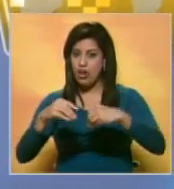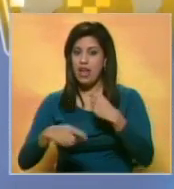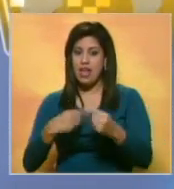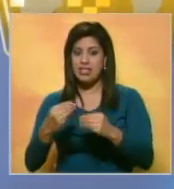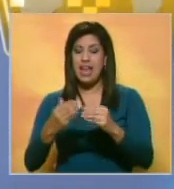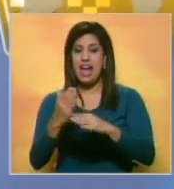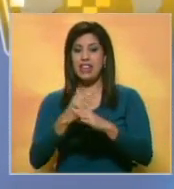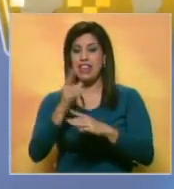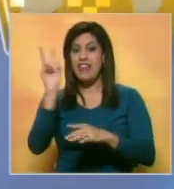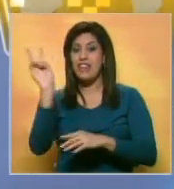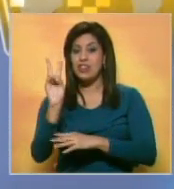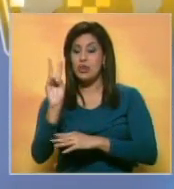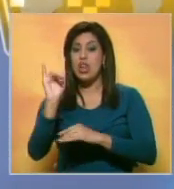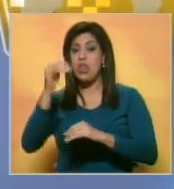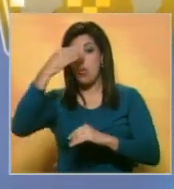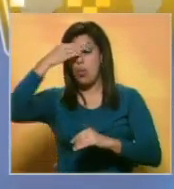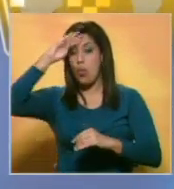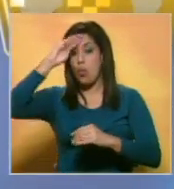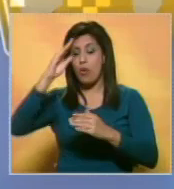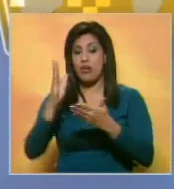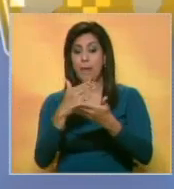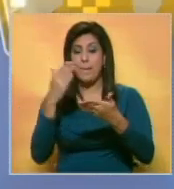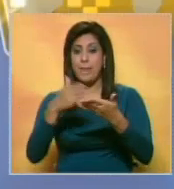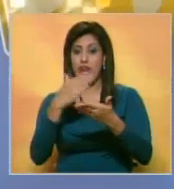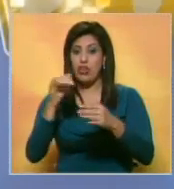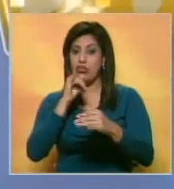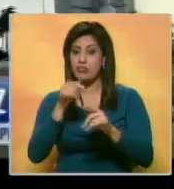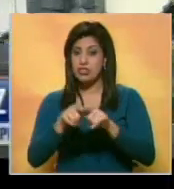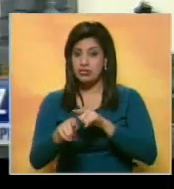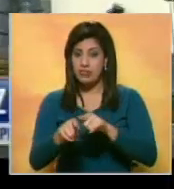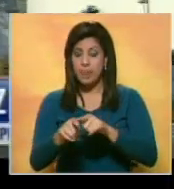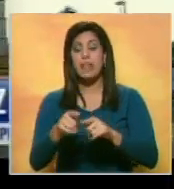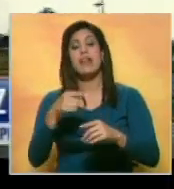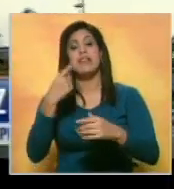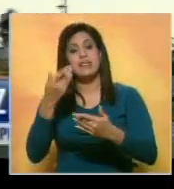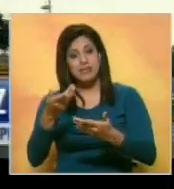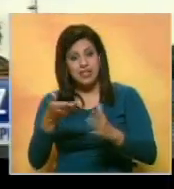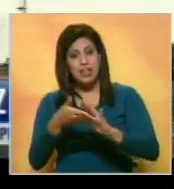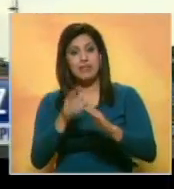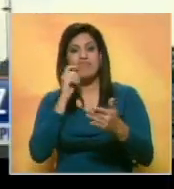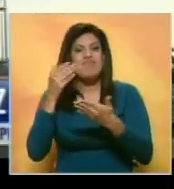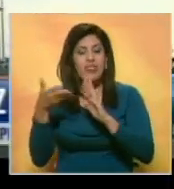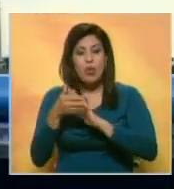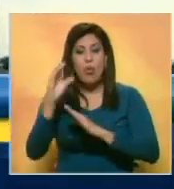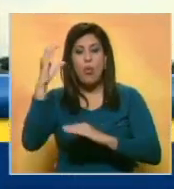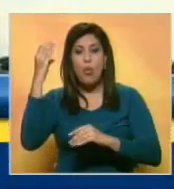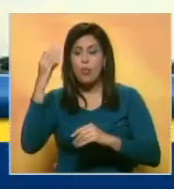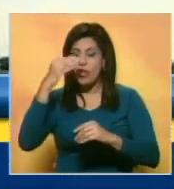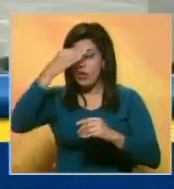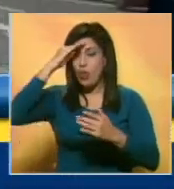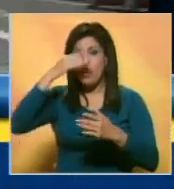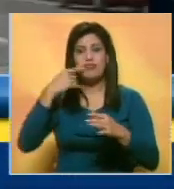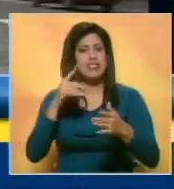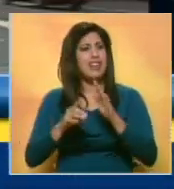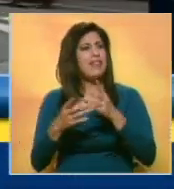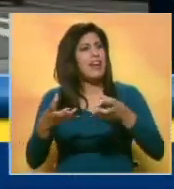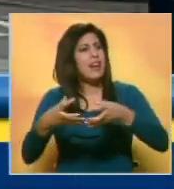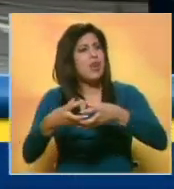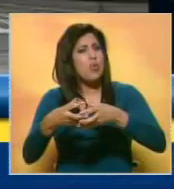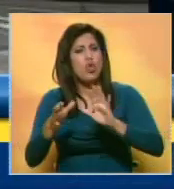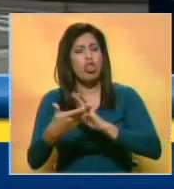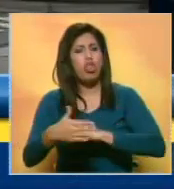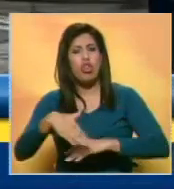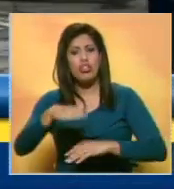realizado en Venezuela y Cuba, esto según el diario El Tiempo de Bogotá. De acuerdo al medio local, una reunión se habría desarrollado en el estado